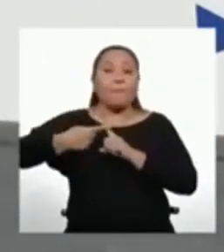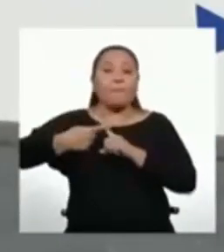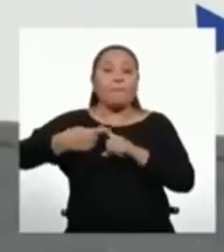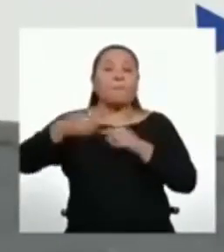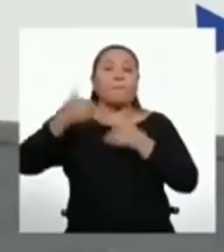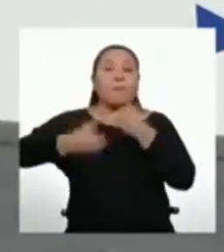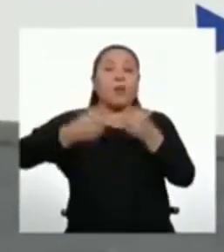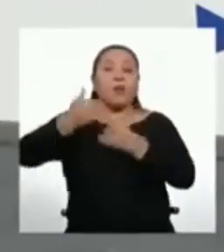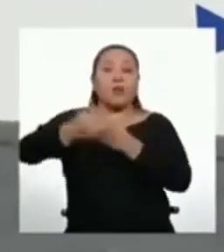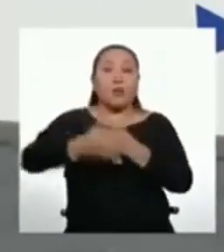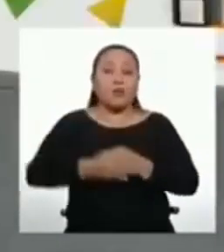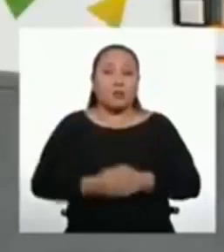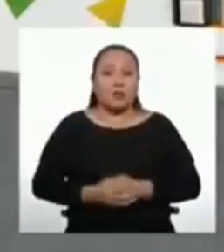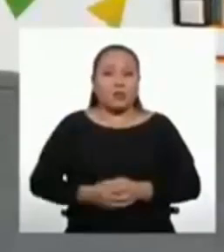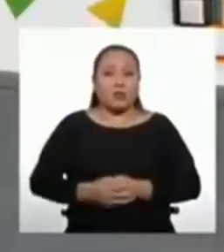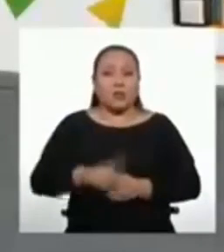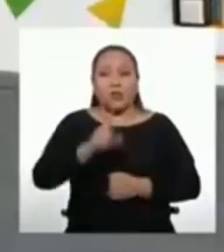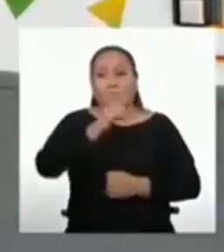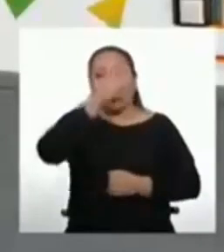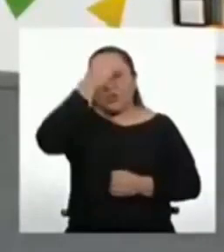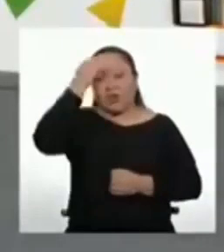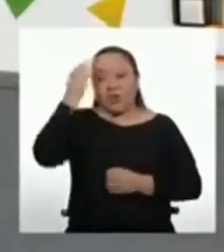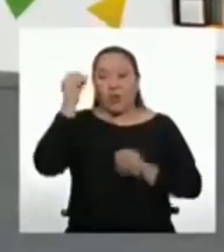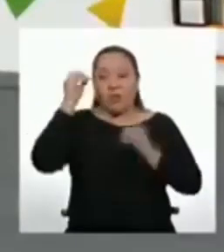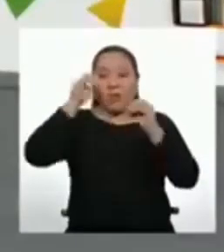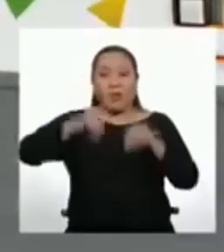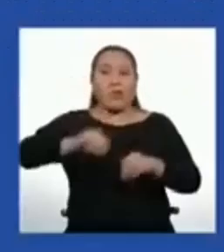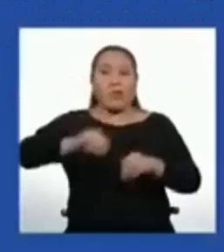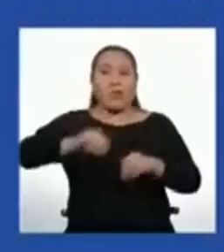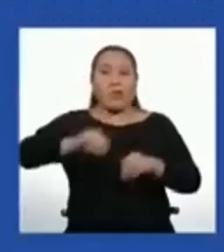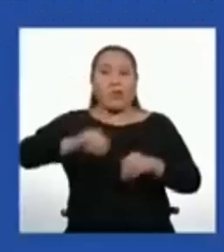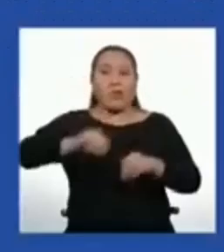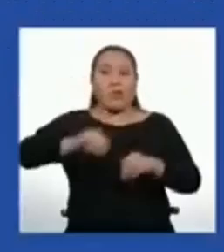aprendido en sus vidas diarias. Nos vemos en la próxima clase.